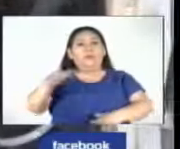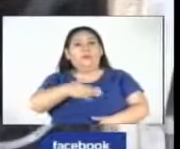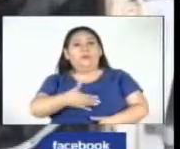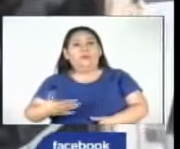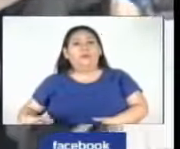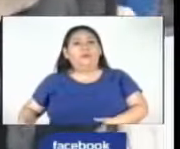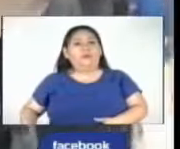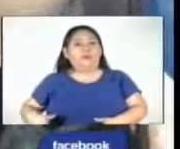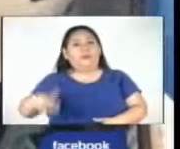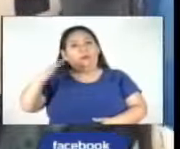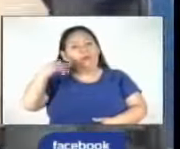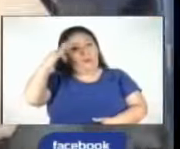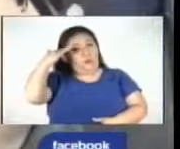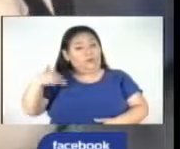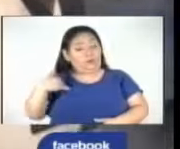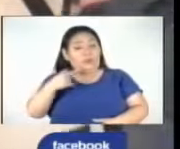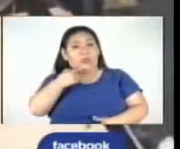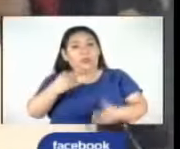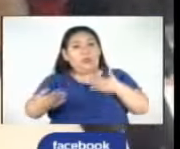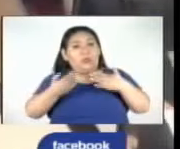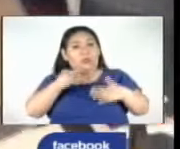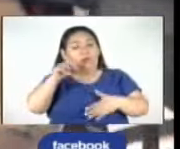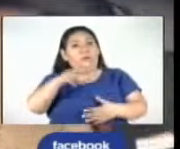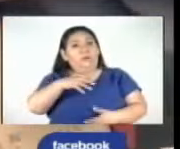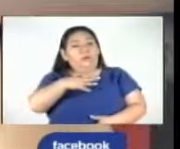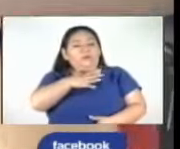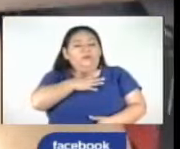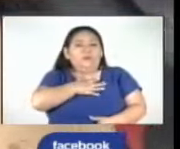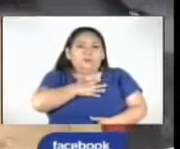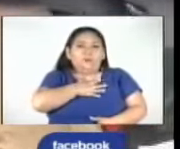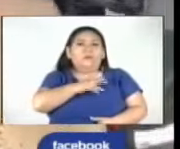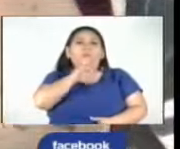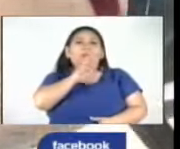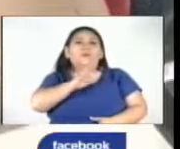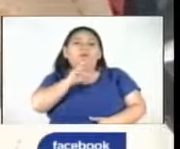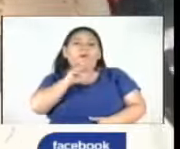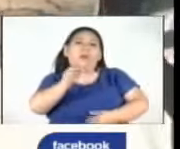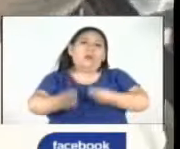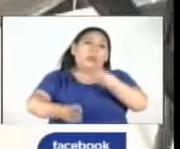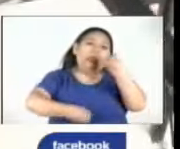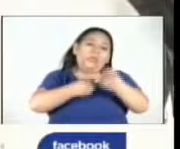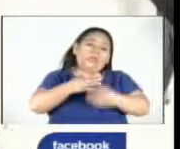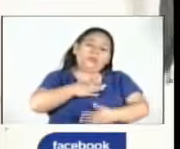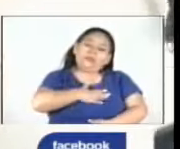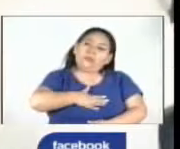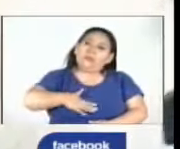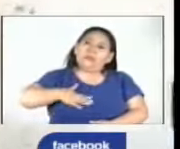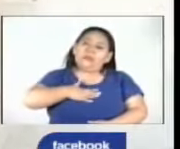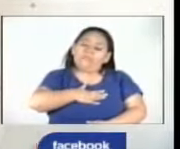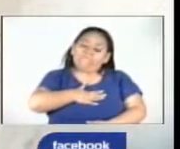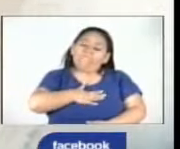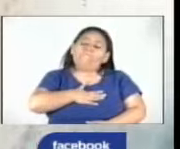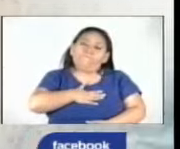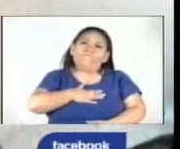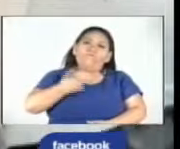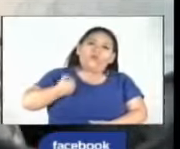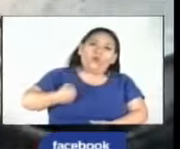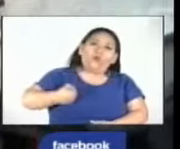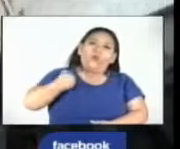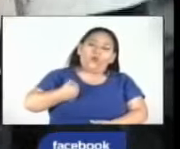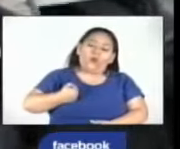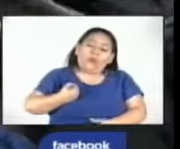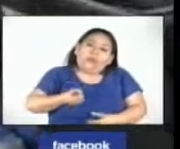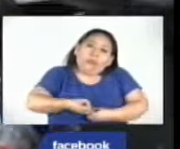presidenta Xiomara Castro se refirió a este hecho que ha conmocionado al país, expresando profunda consternación y dolor y